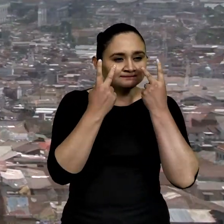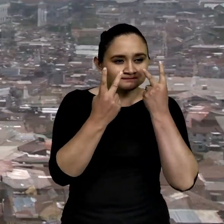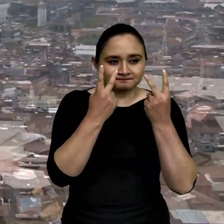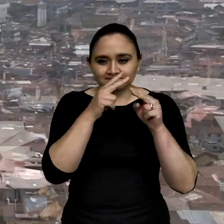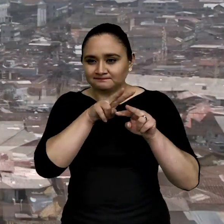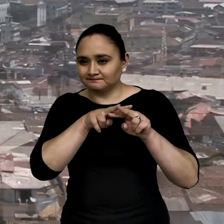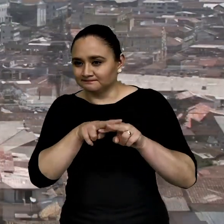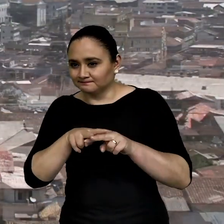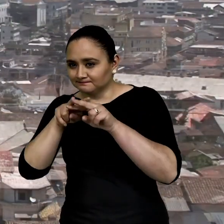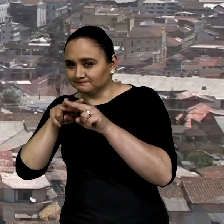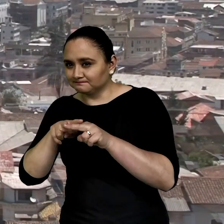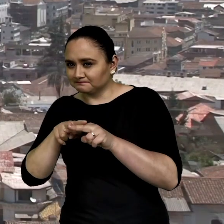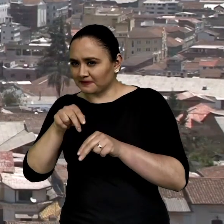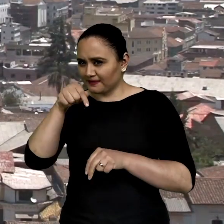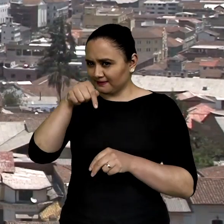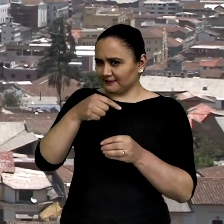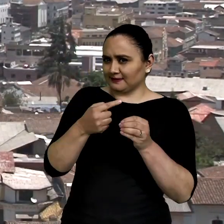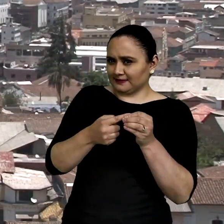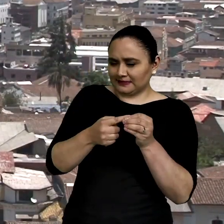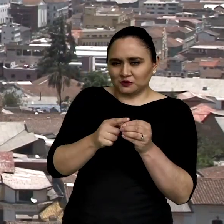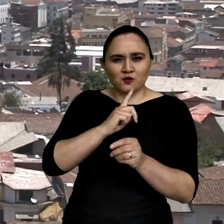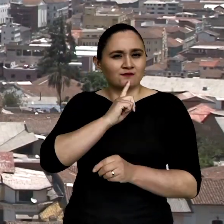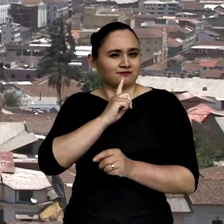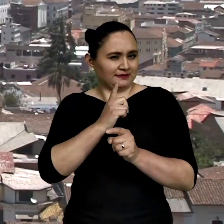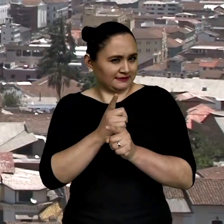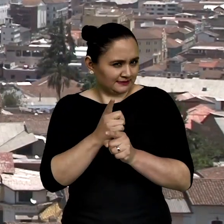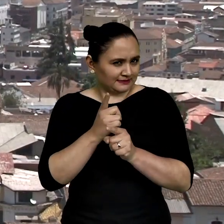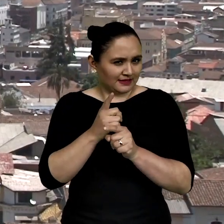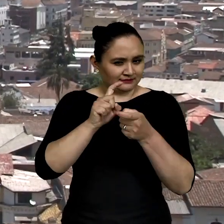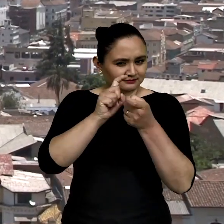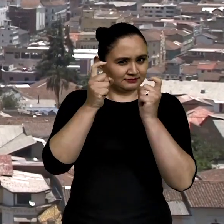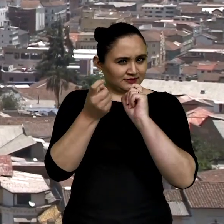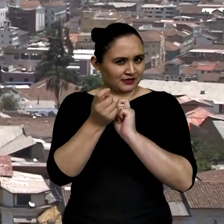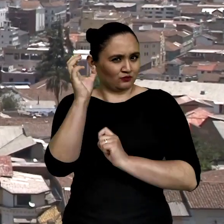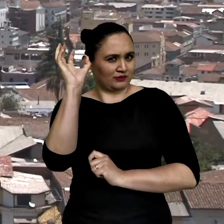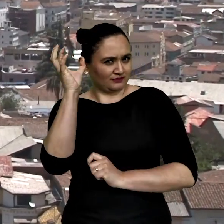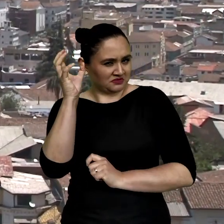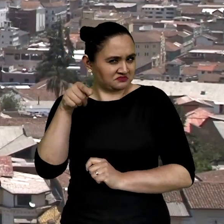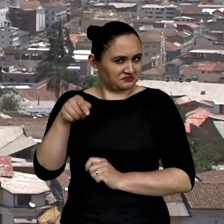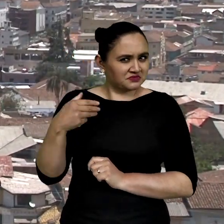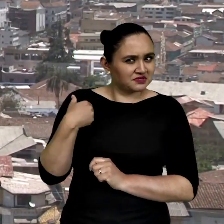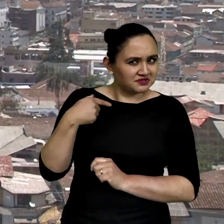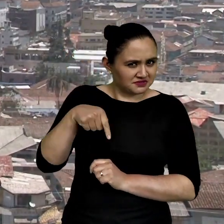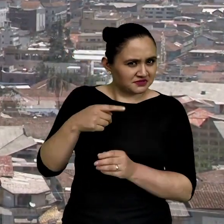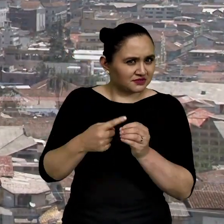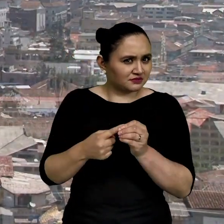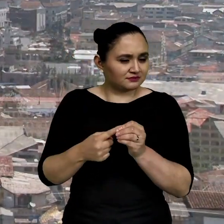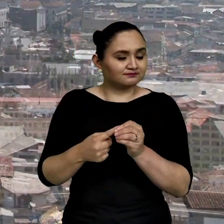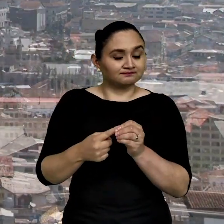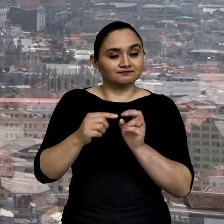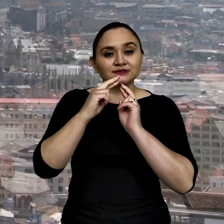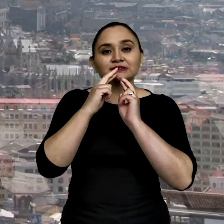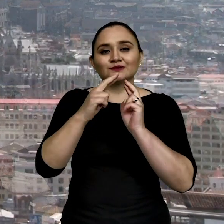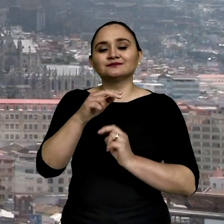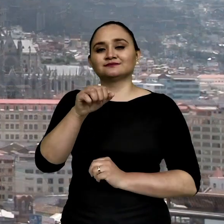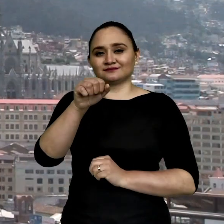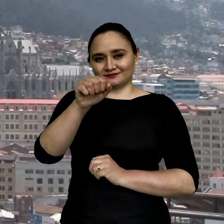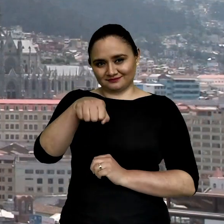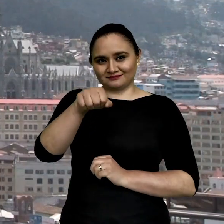y verificar si existe o no existe cambio climático. Entonces la respuesta es sí, hay una